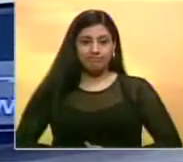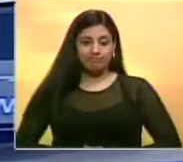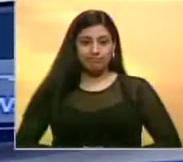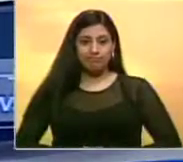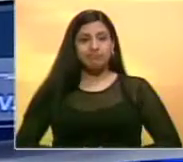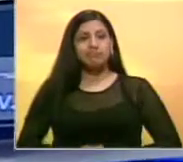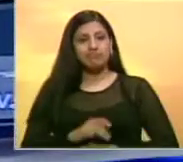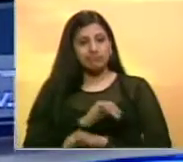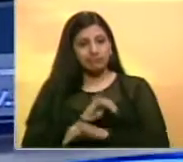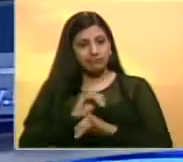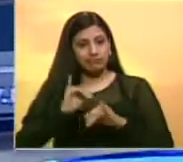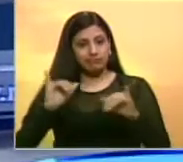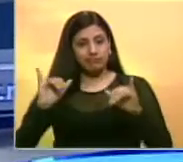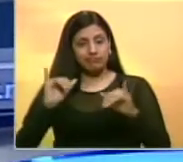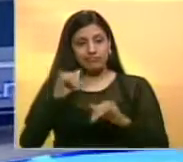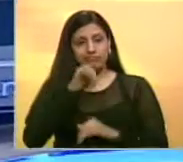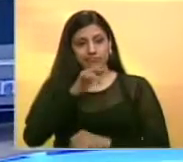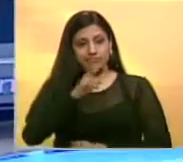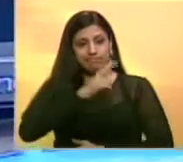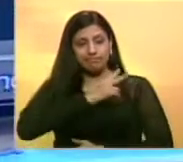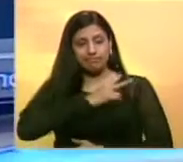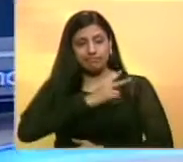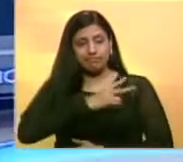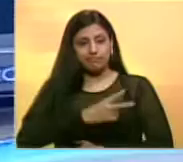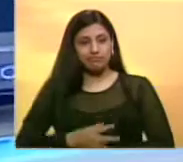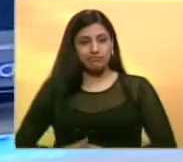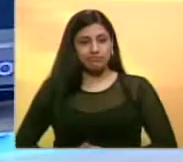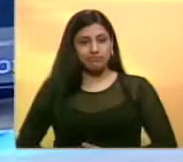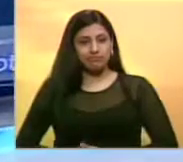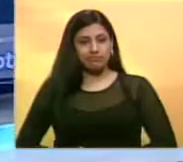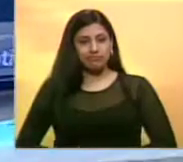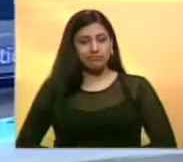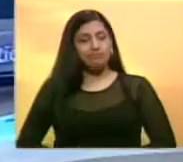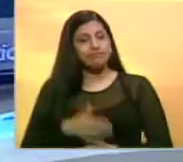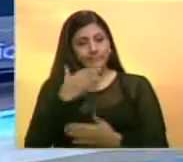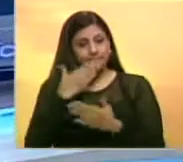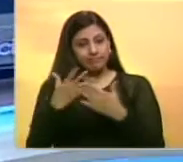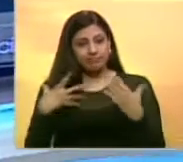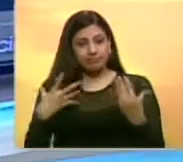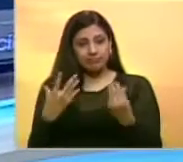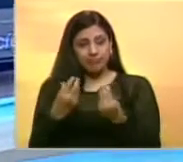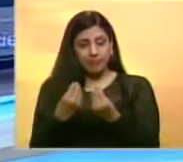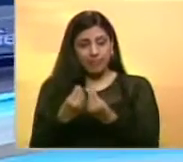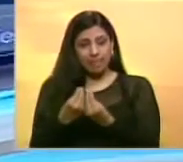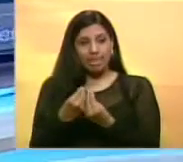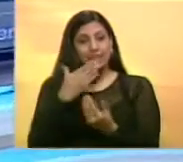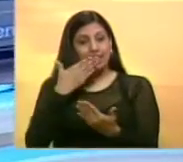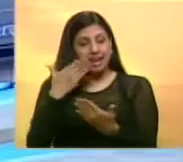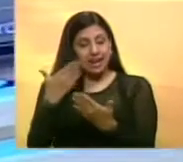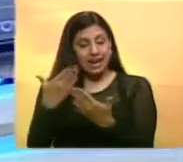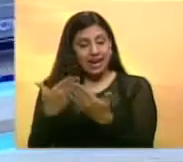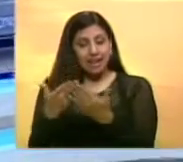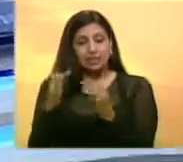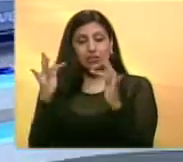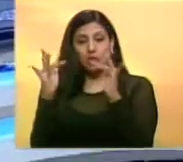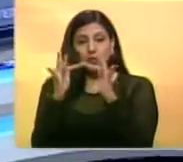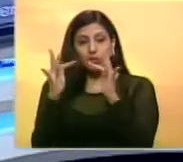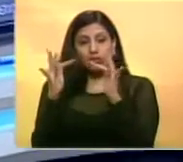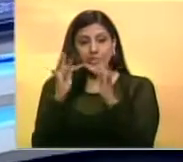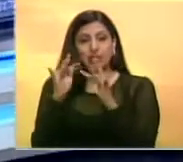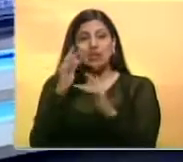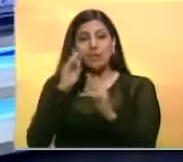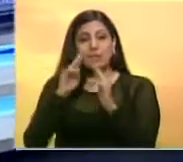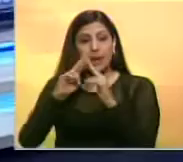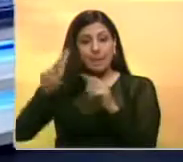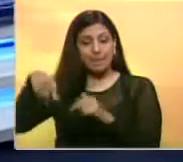y con esto ponemos punto final a la presente emisión de su Noticiero Benevisión Gracias por acompañarnos Gracias por la sintonía y